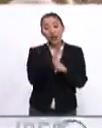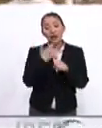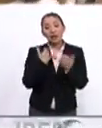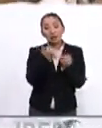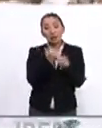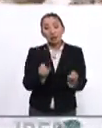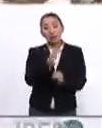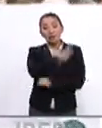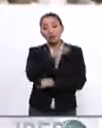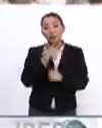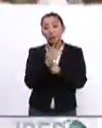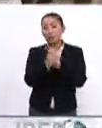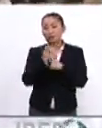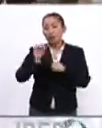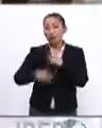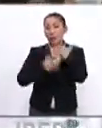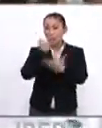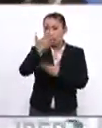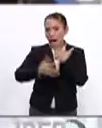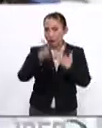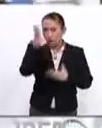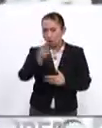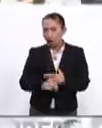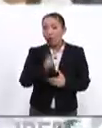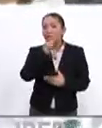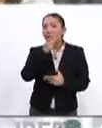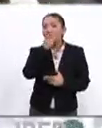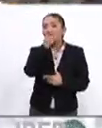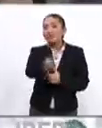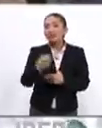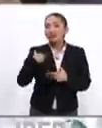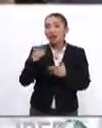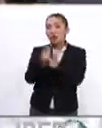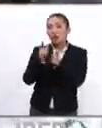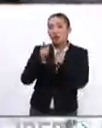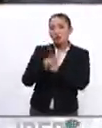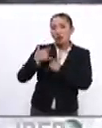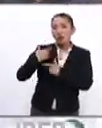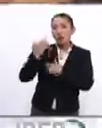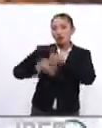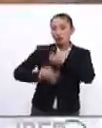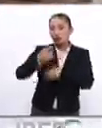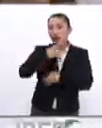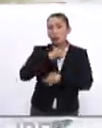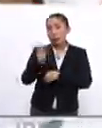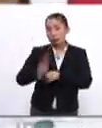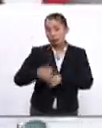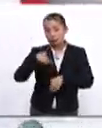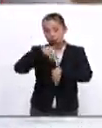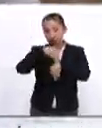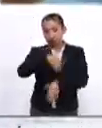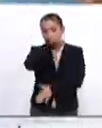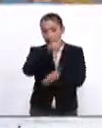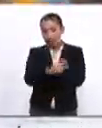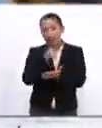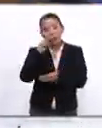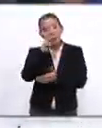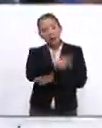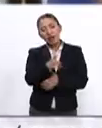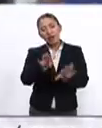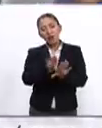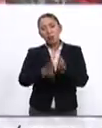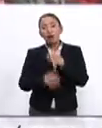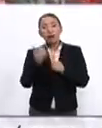la soberanía de su país y no caer en provocaciones. Asimismo, dijo que los órganos judiciales de Venezuela deben actuar apegados a la ley, ante lo que